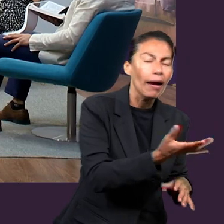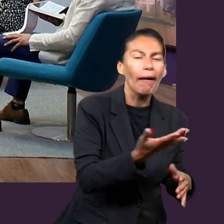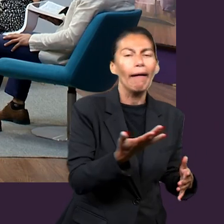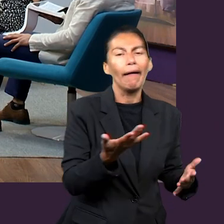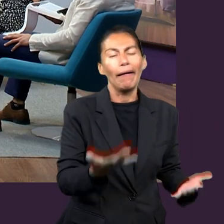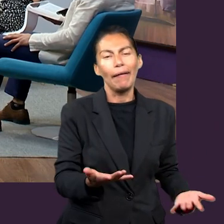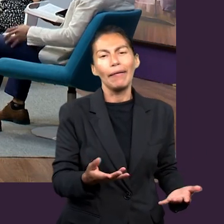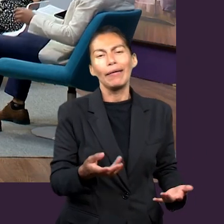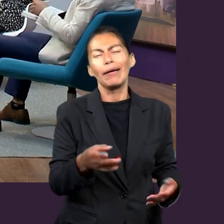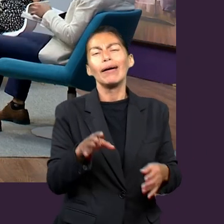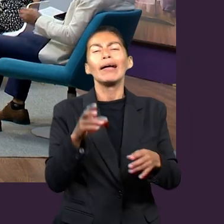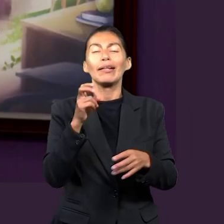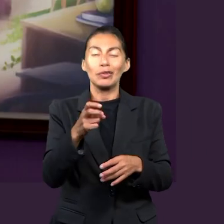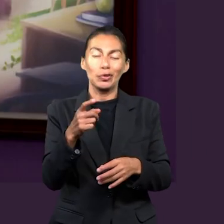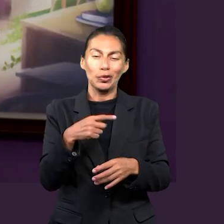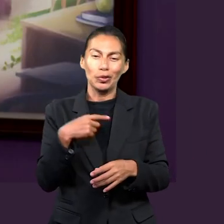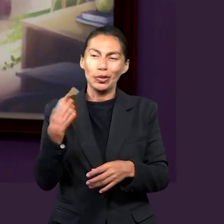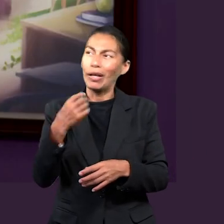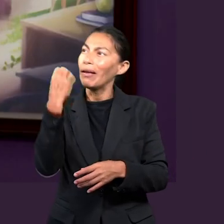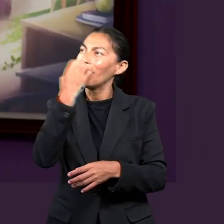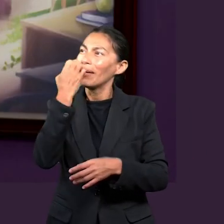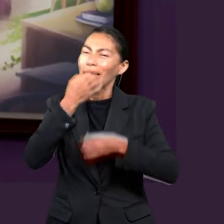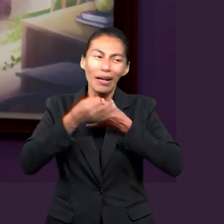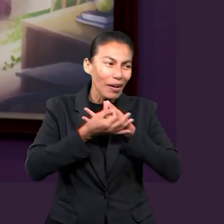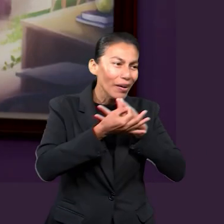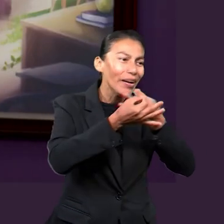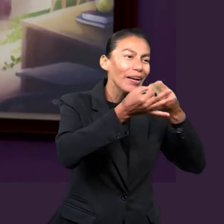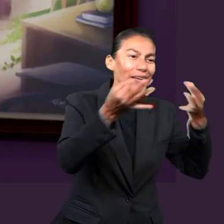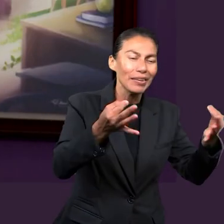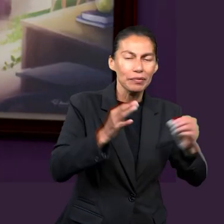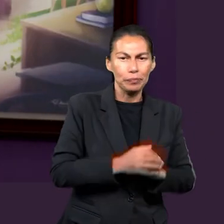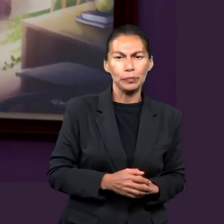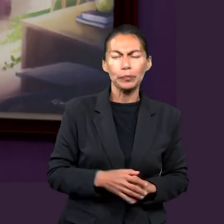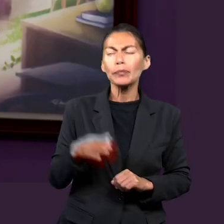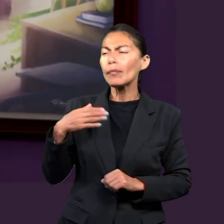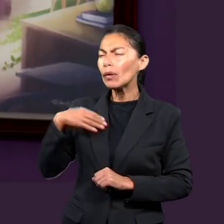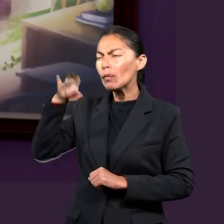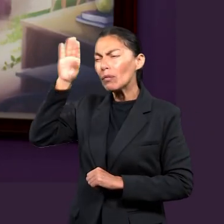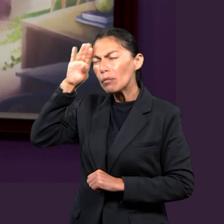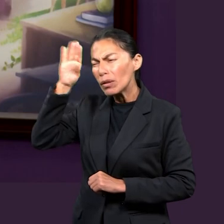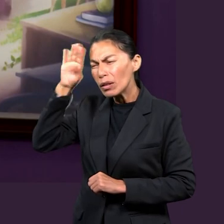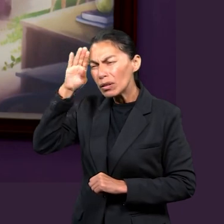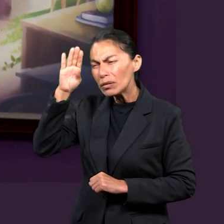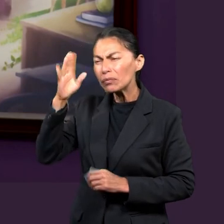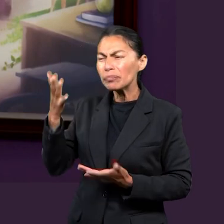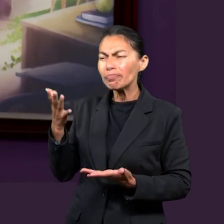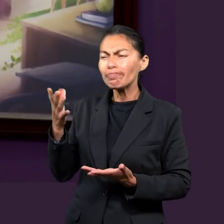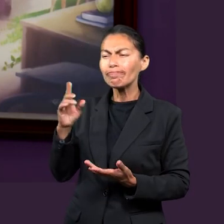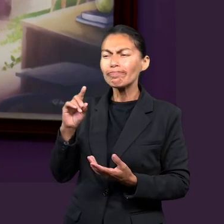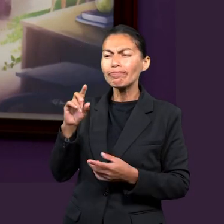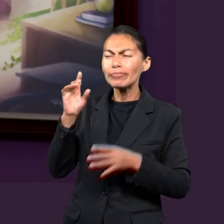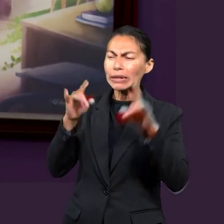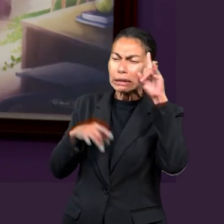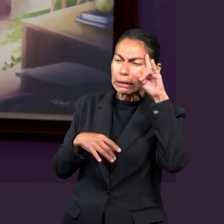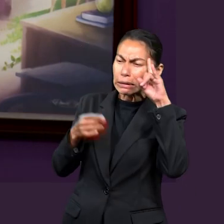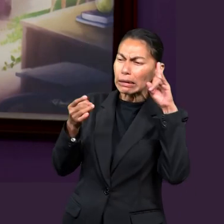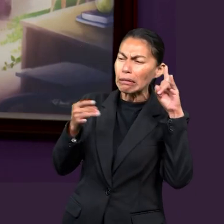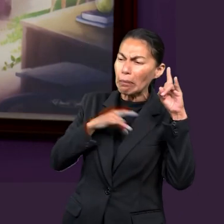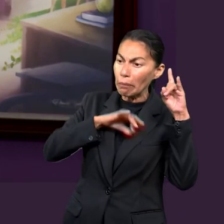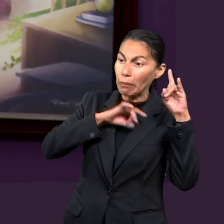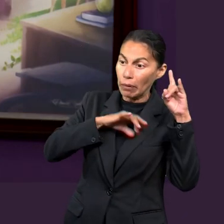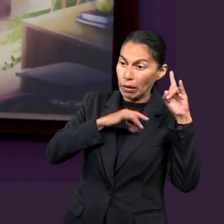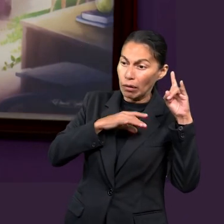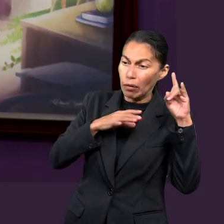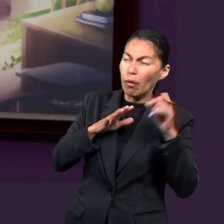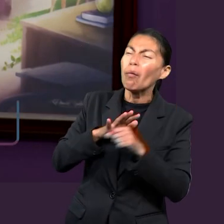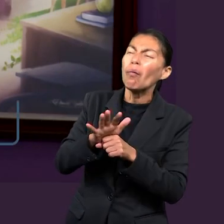compartir el evangelio. Yo creo que si a algo le tiene miedo Satanás es precisamente a eso, a que nosotros prediquemos